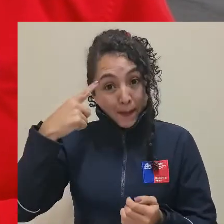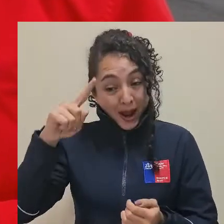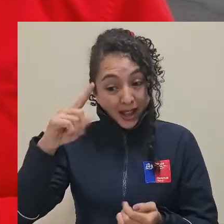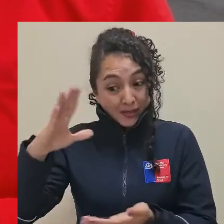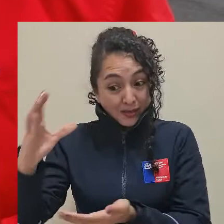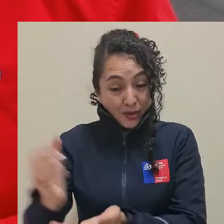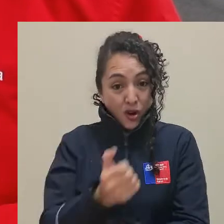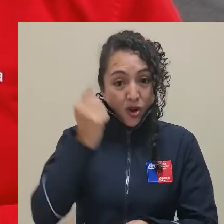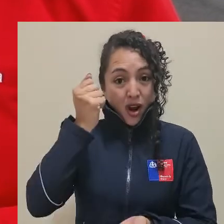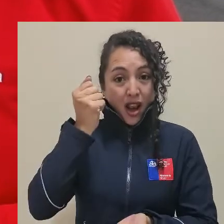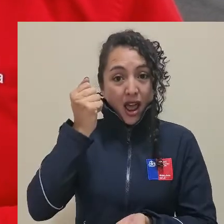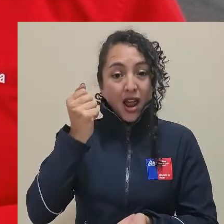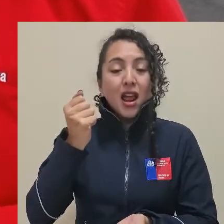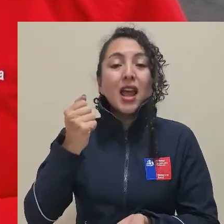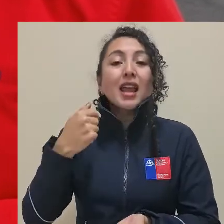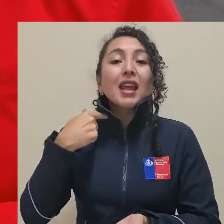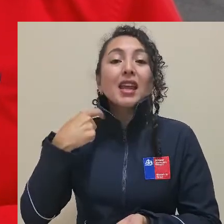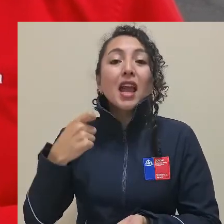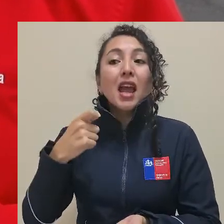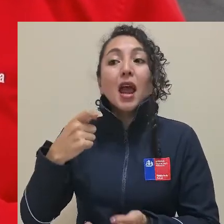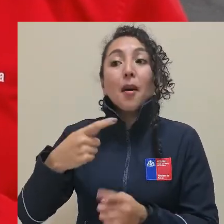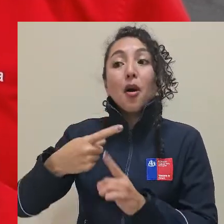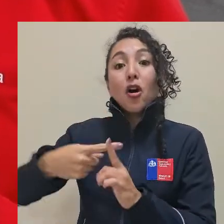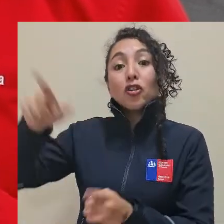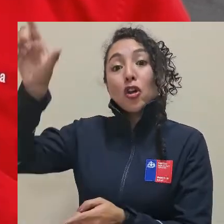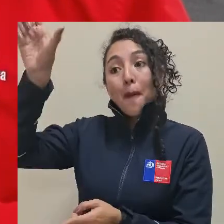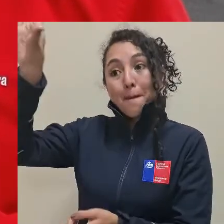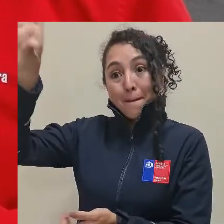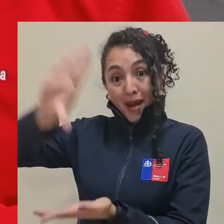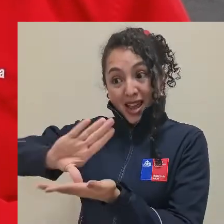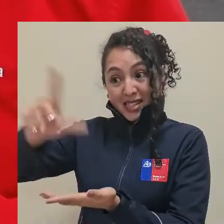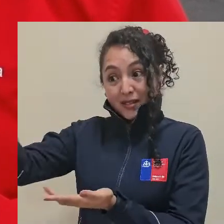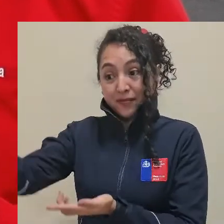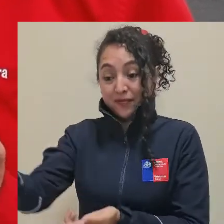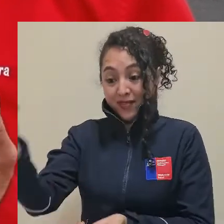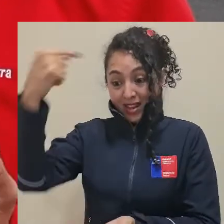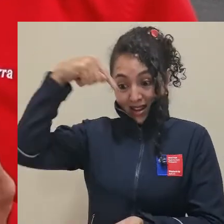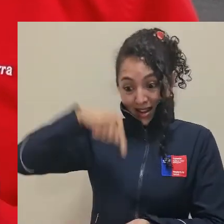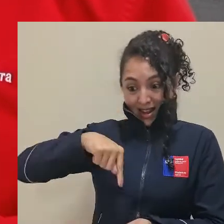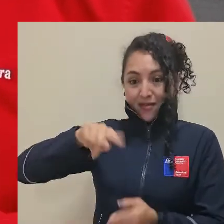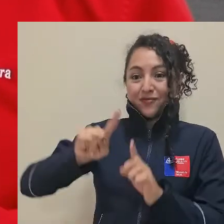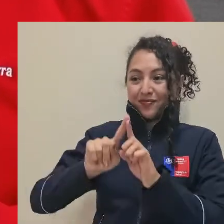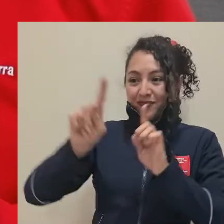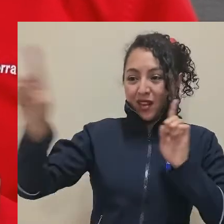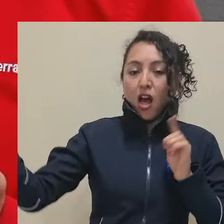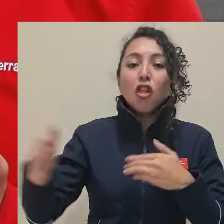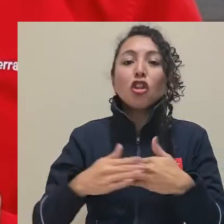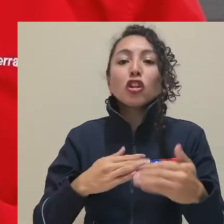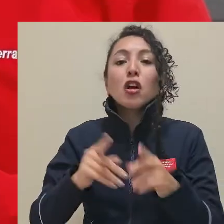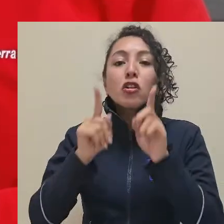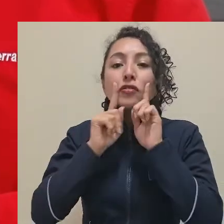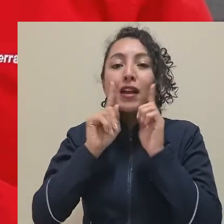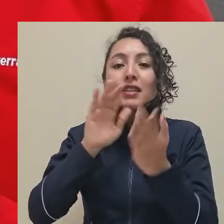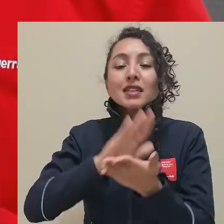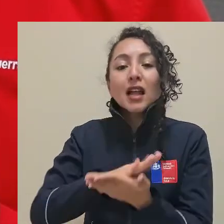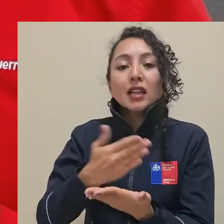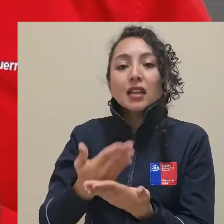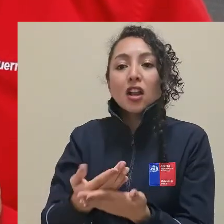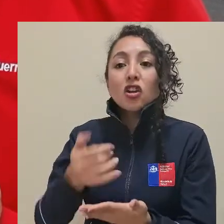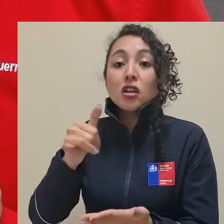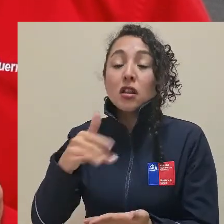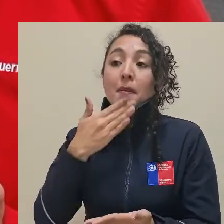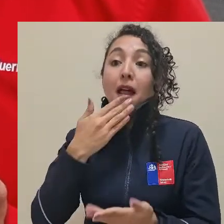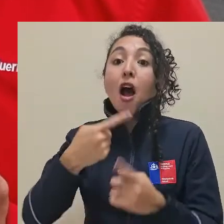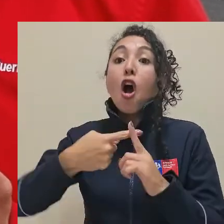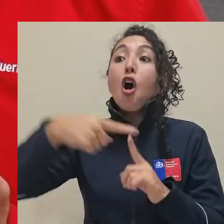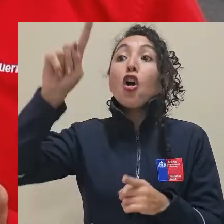transportistas chilenos o extranjeros con residencia en Chile poder aislarlos en nuestras residencias sanitarias y a los